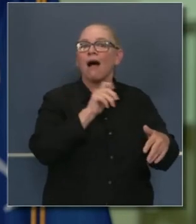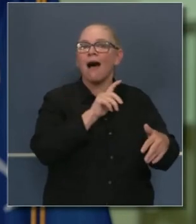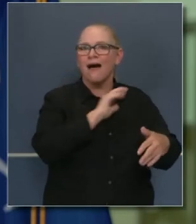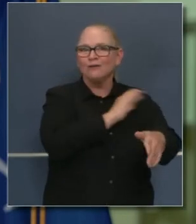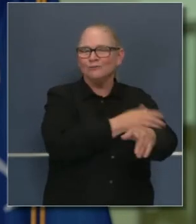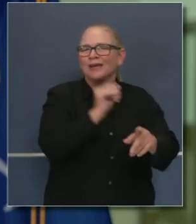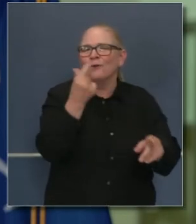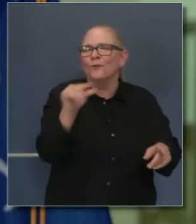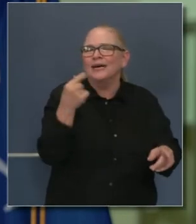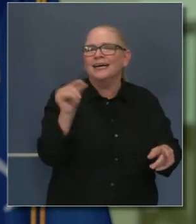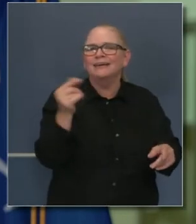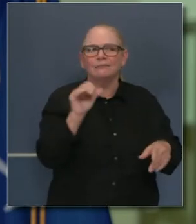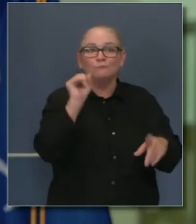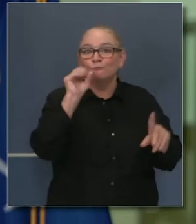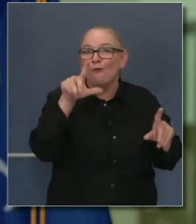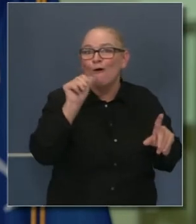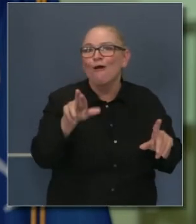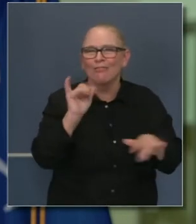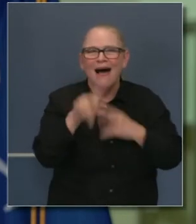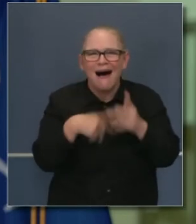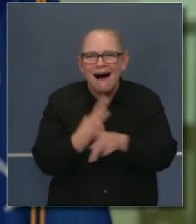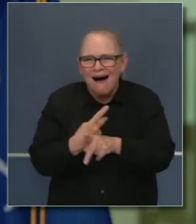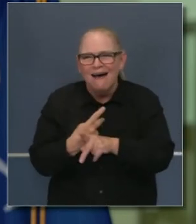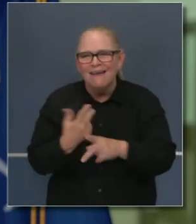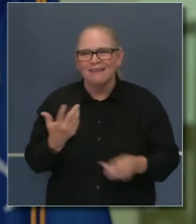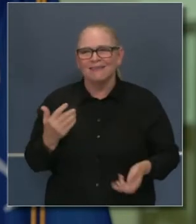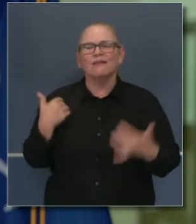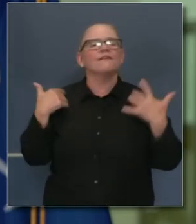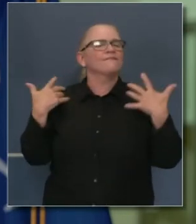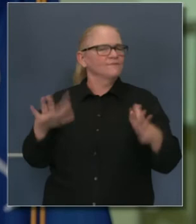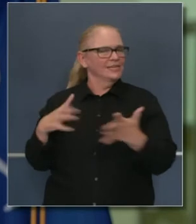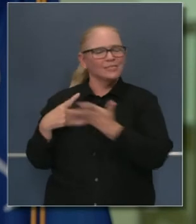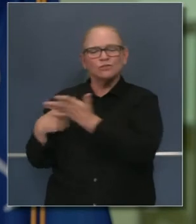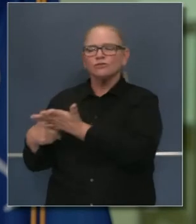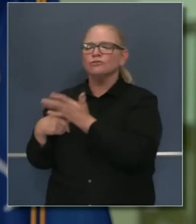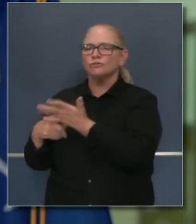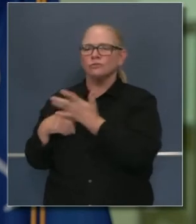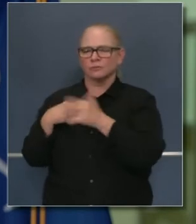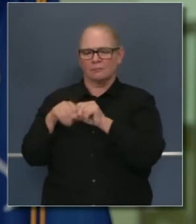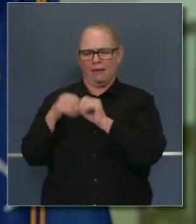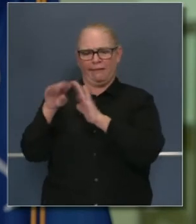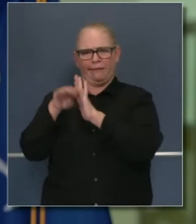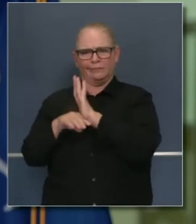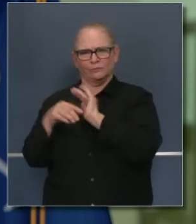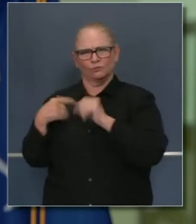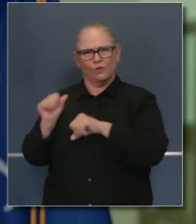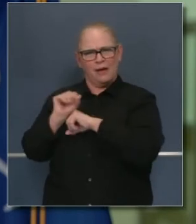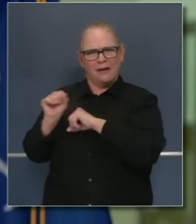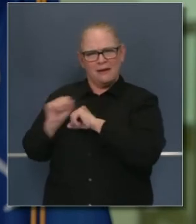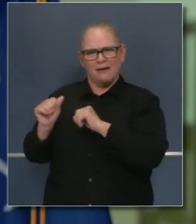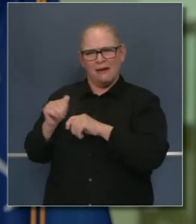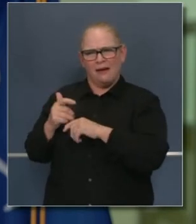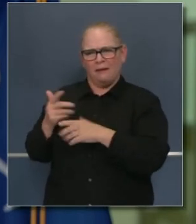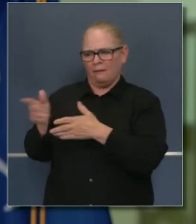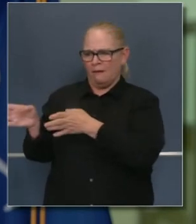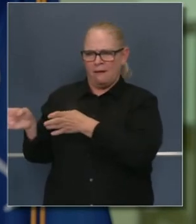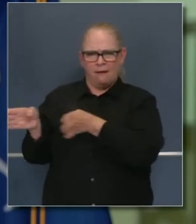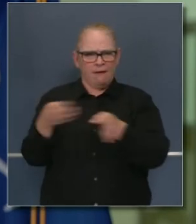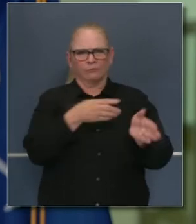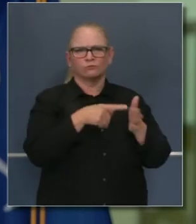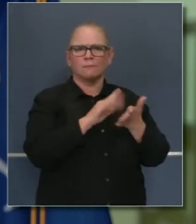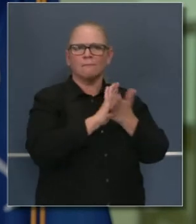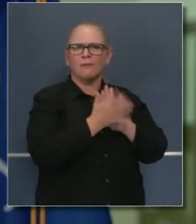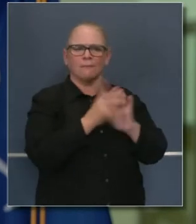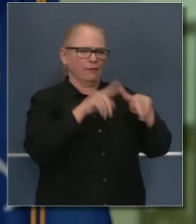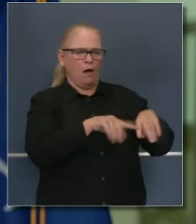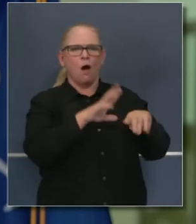hemos presentado detalladamente estas estrategias y estaremos trayéndoles a ustedes más información en ese espacio, incluyendo